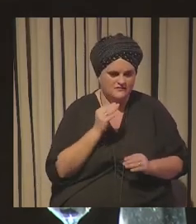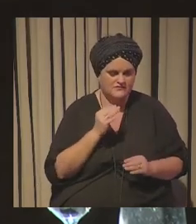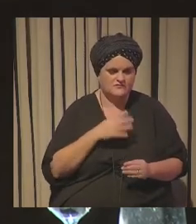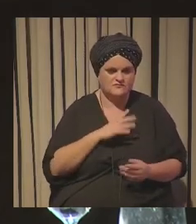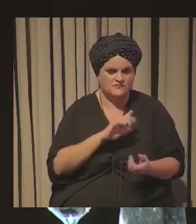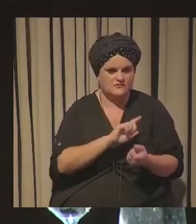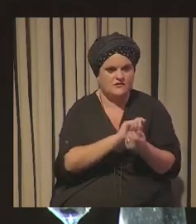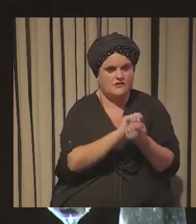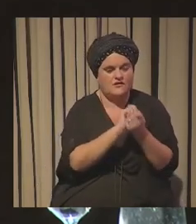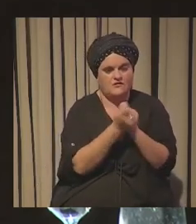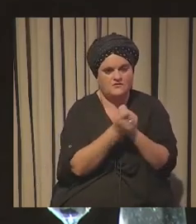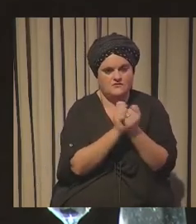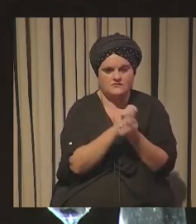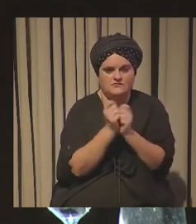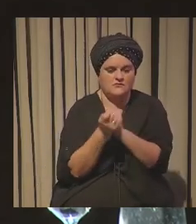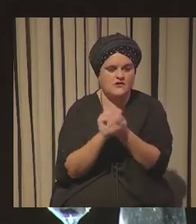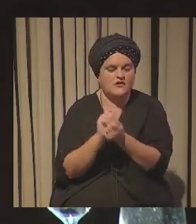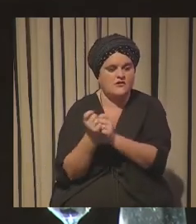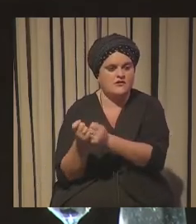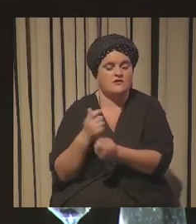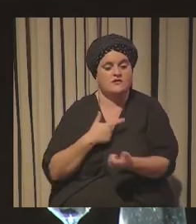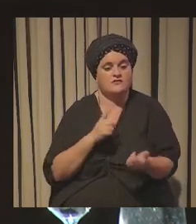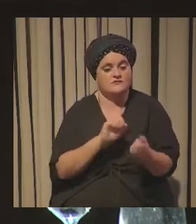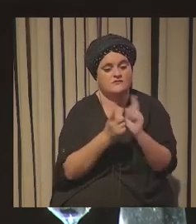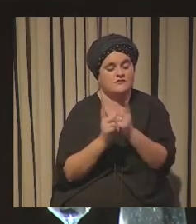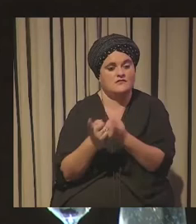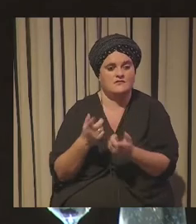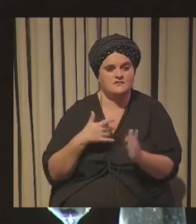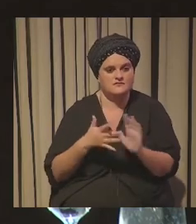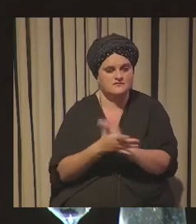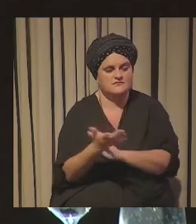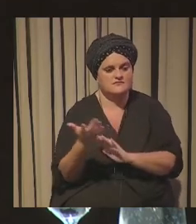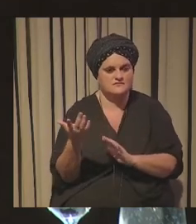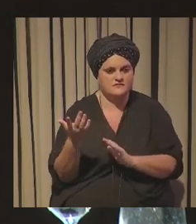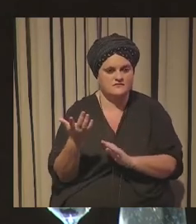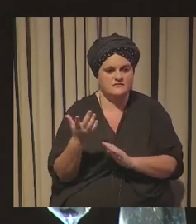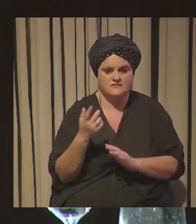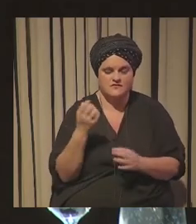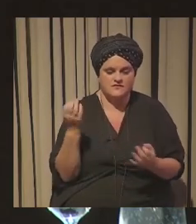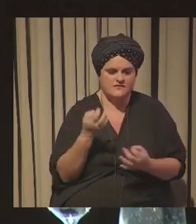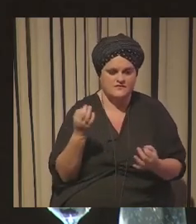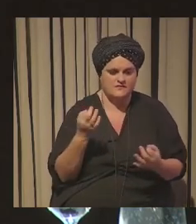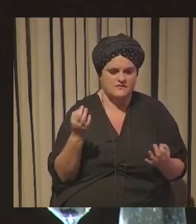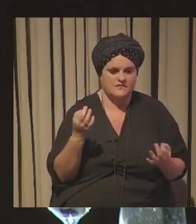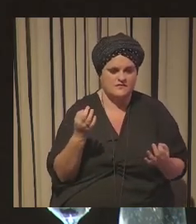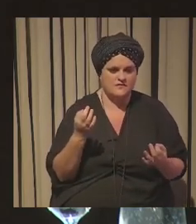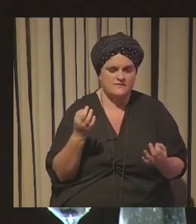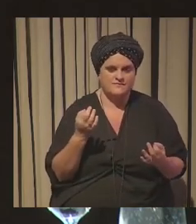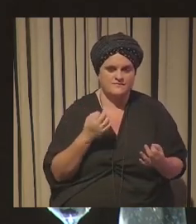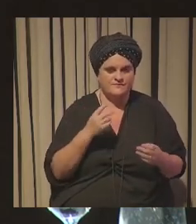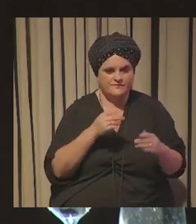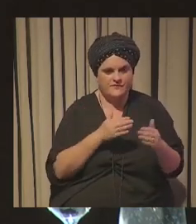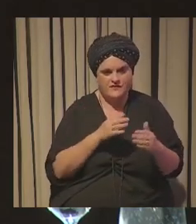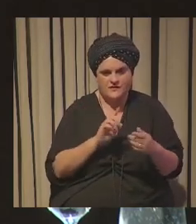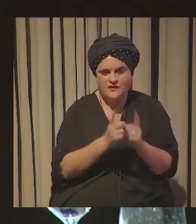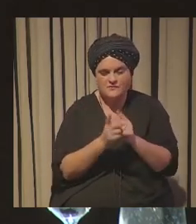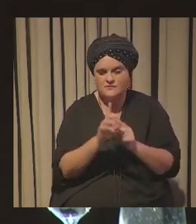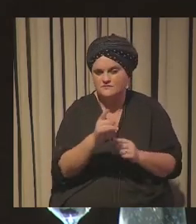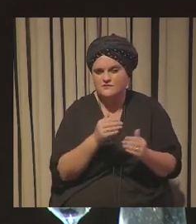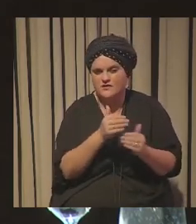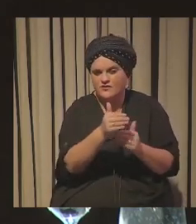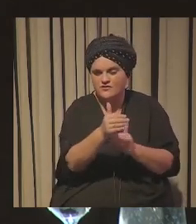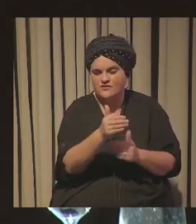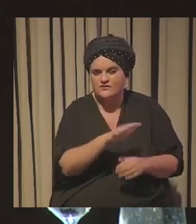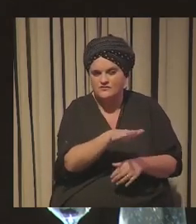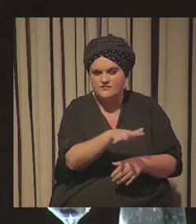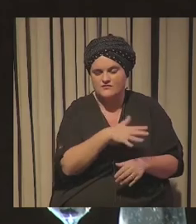cambio que el cambio es una constante y que hay que estar constantemente pues viendo hacia dónde está por venir